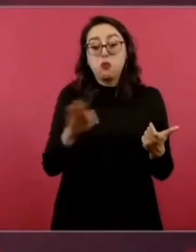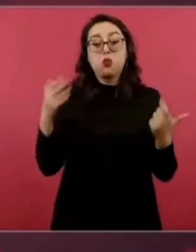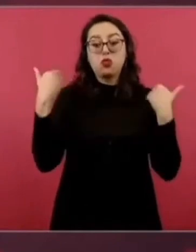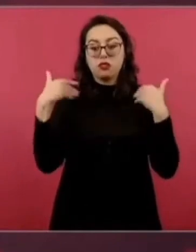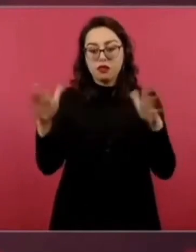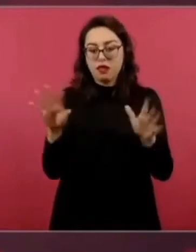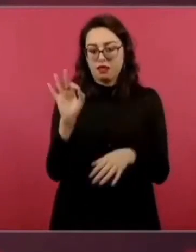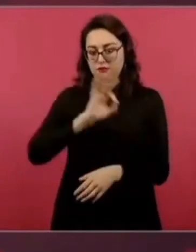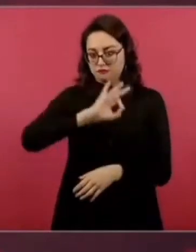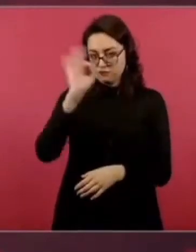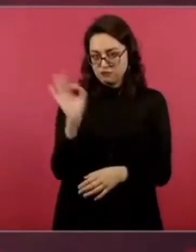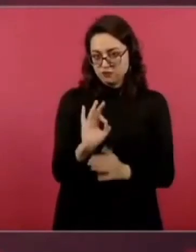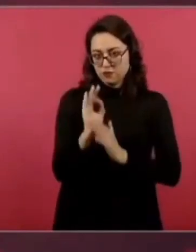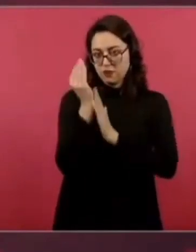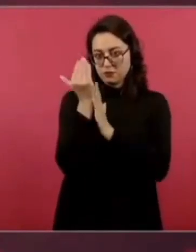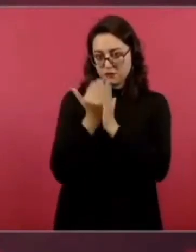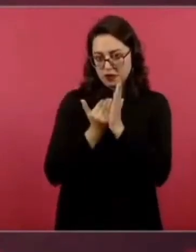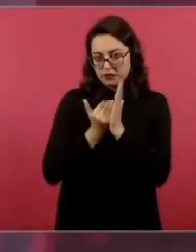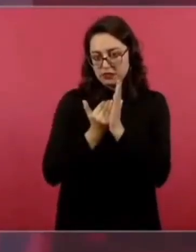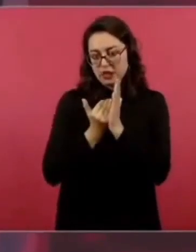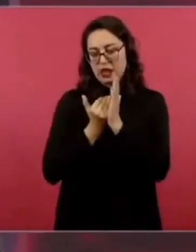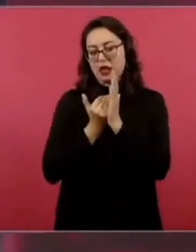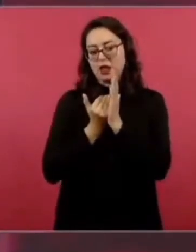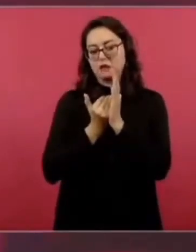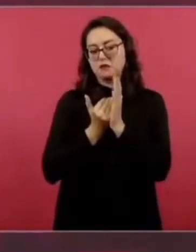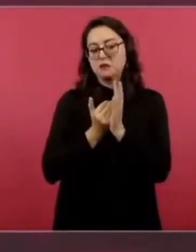y que se haga un plan